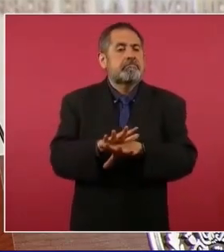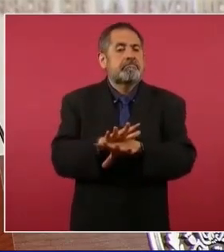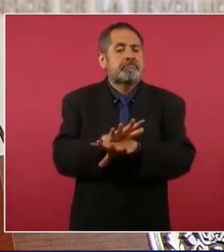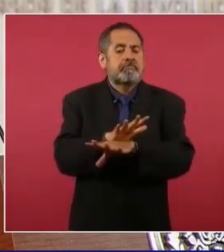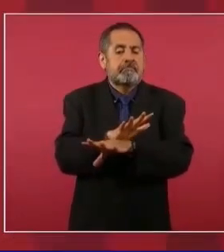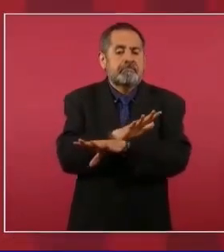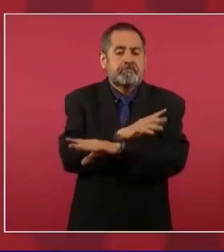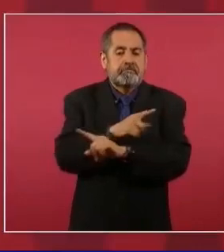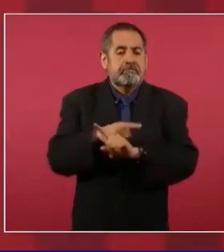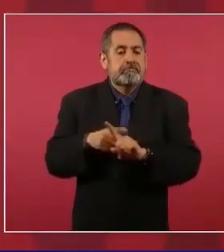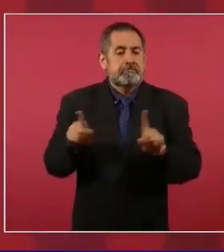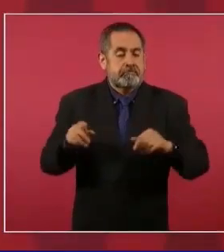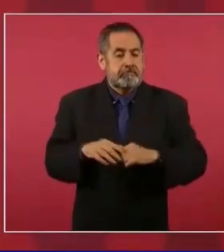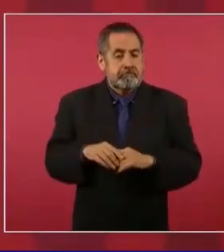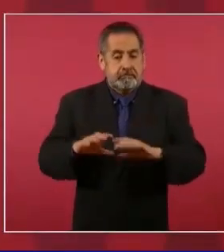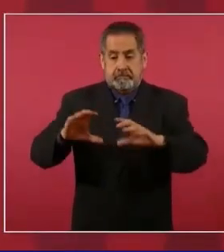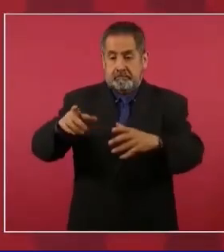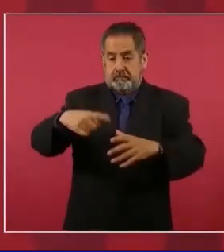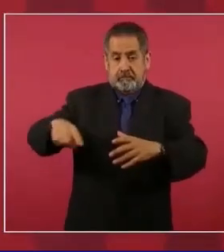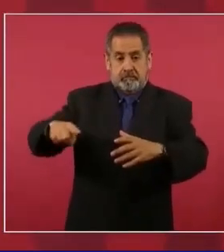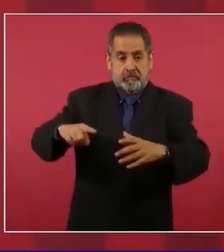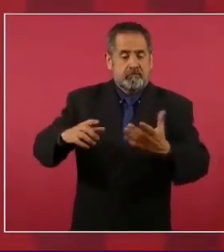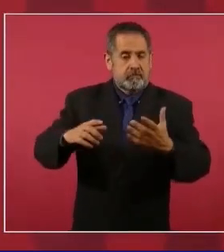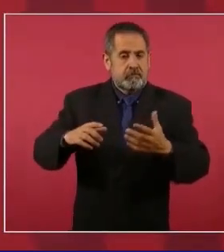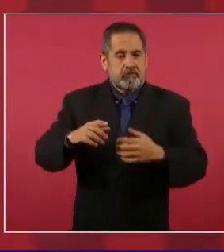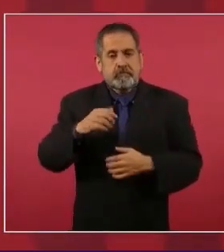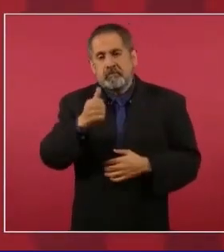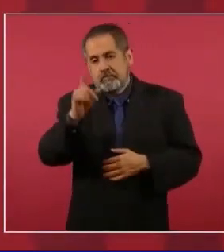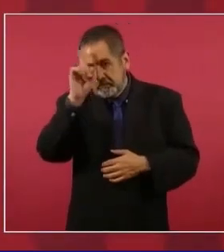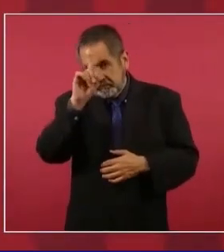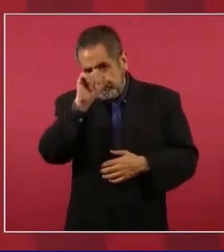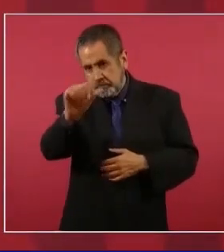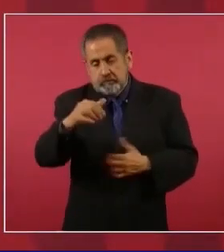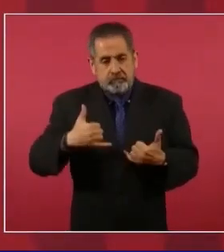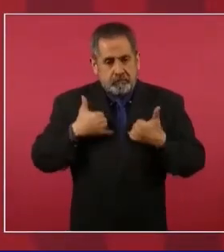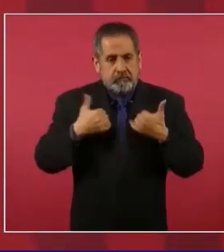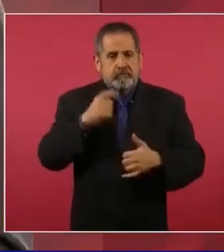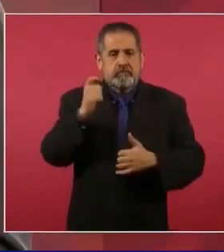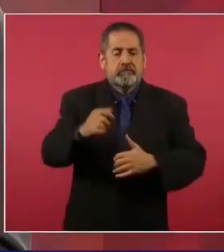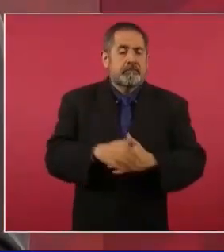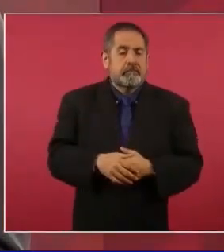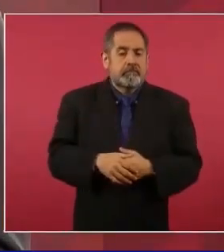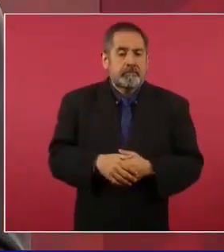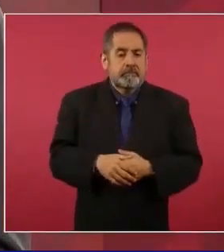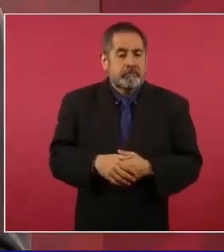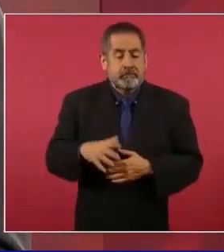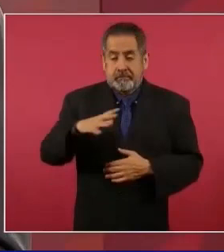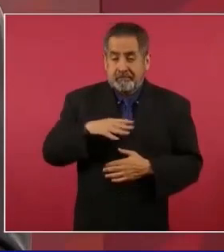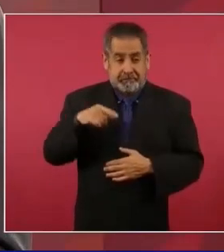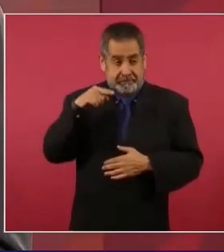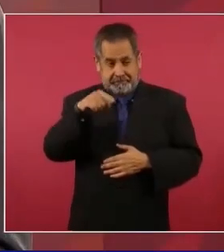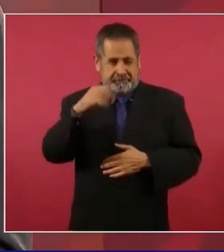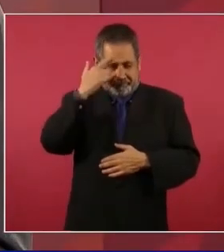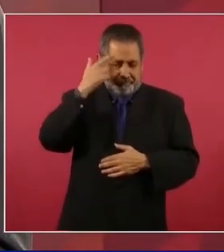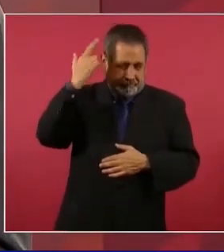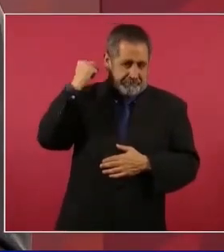El consejo de los jóvenes ahora va… Entonces, había un casicazgo,